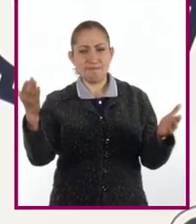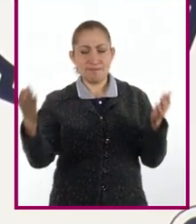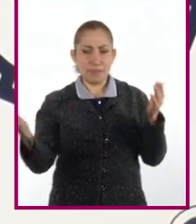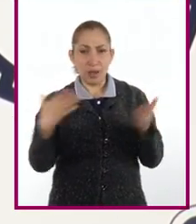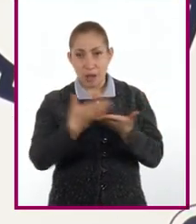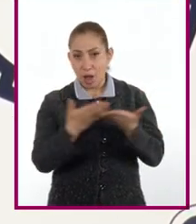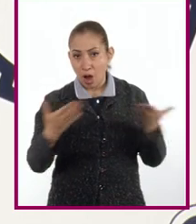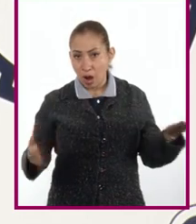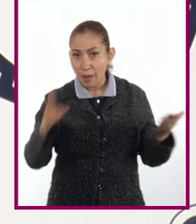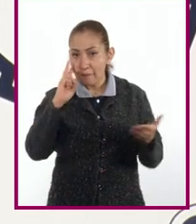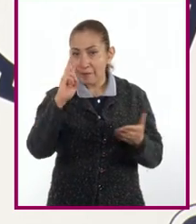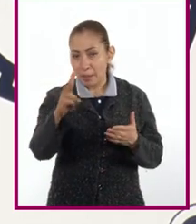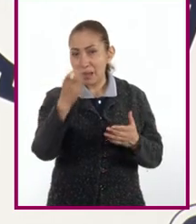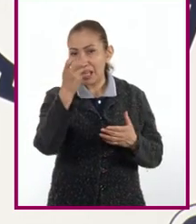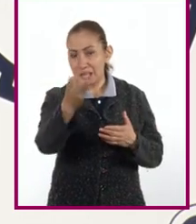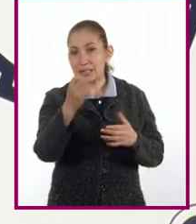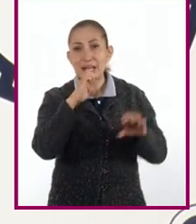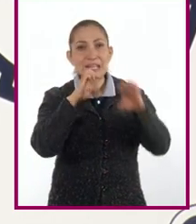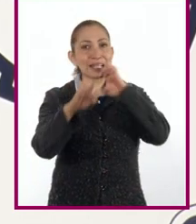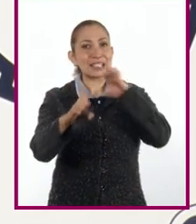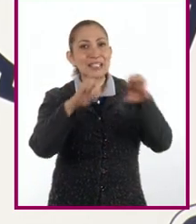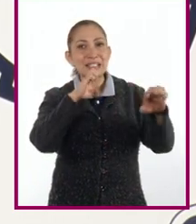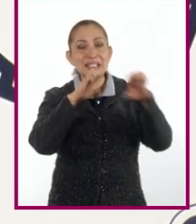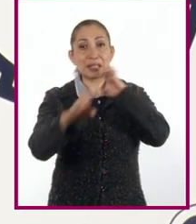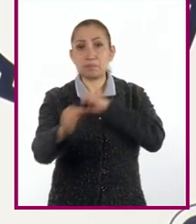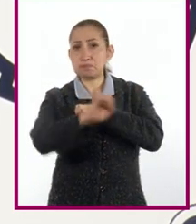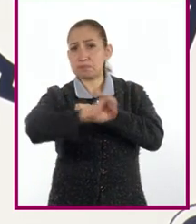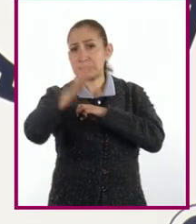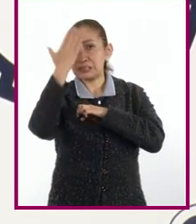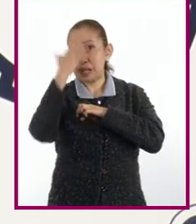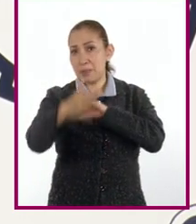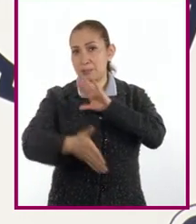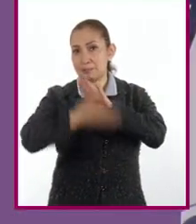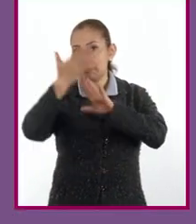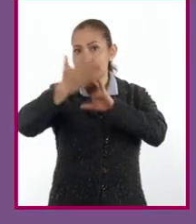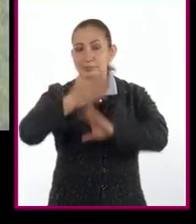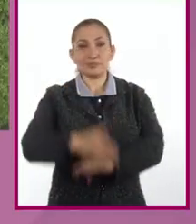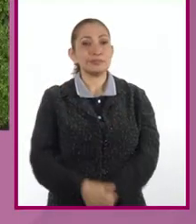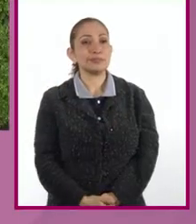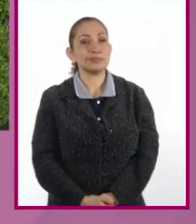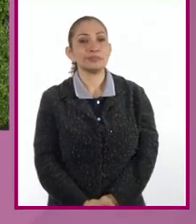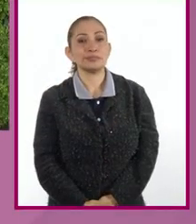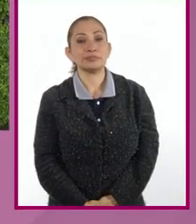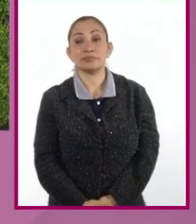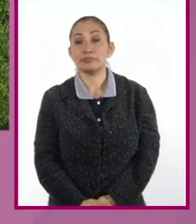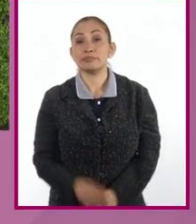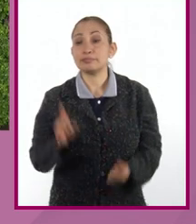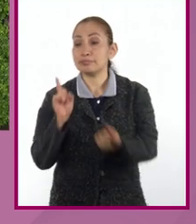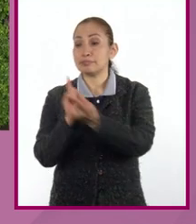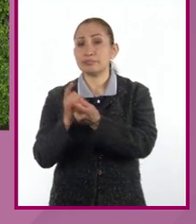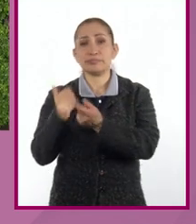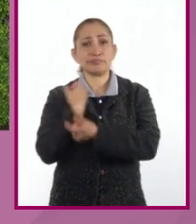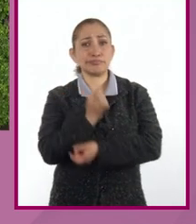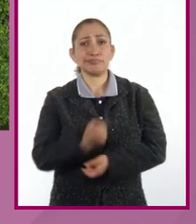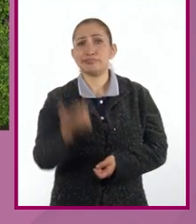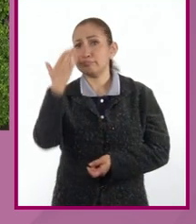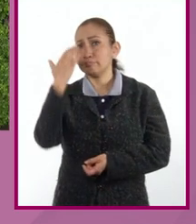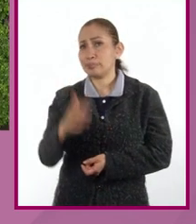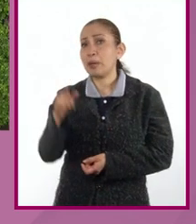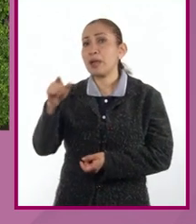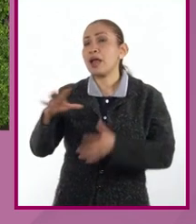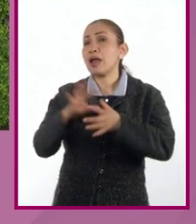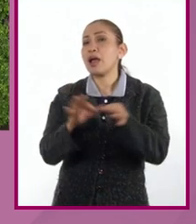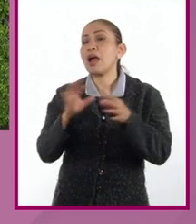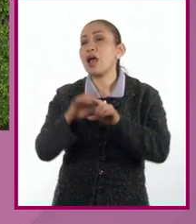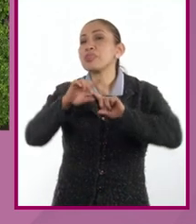¿qué les parece si vemos la siguiente entrevista con un experto en construcción? Estamos con un experto que nos va a explicar